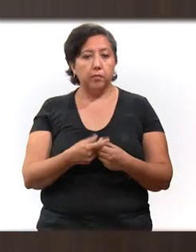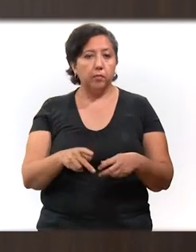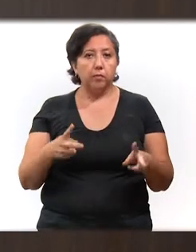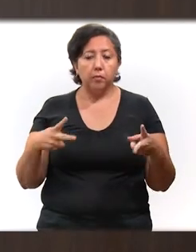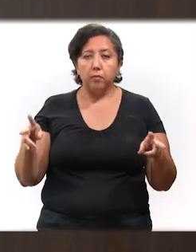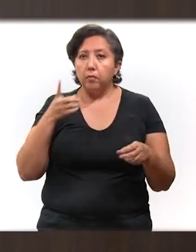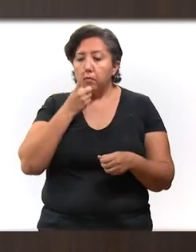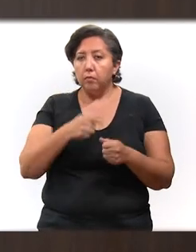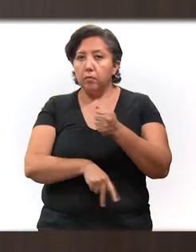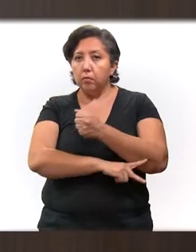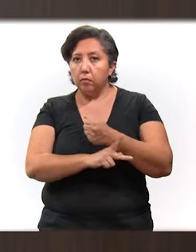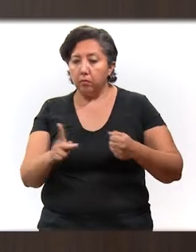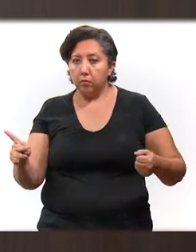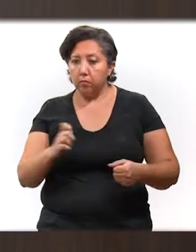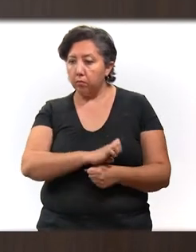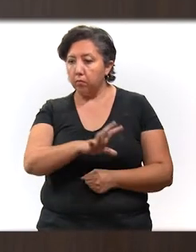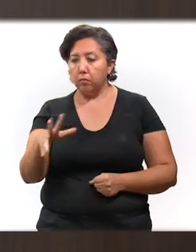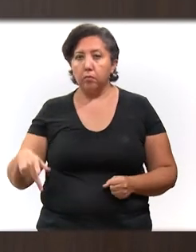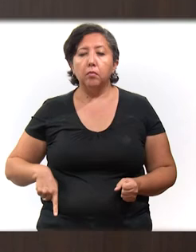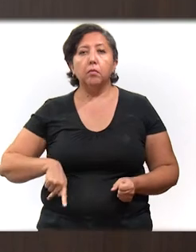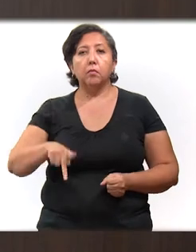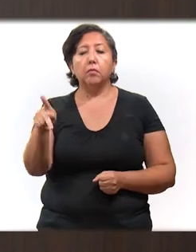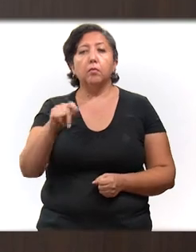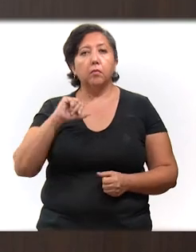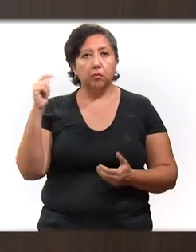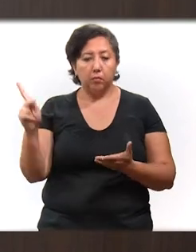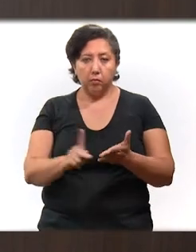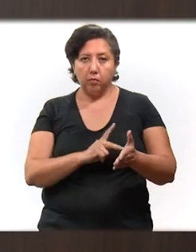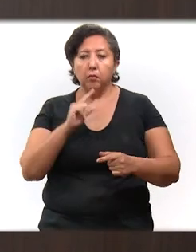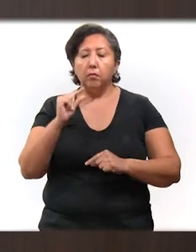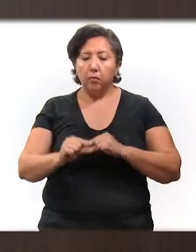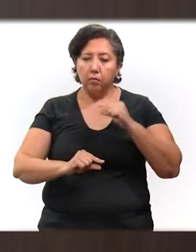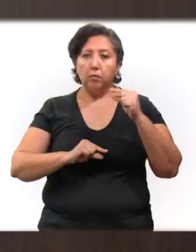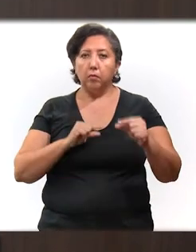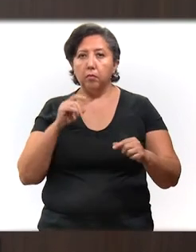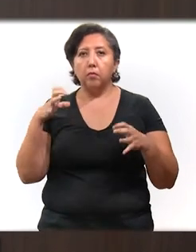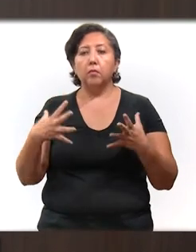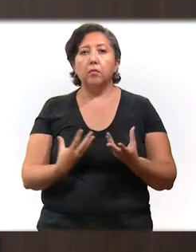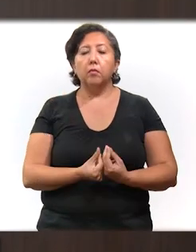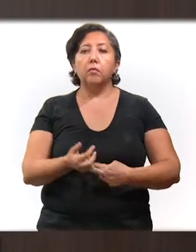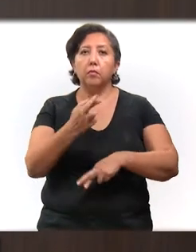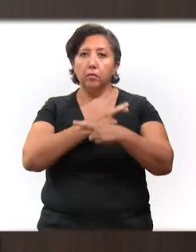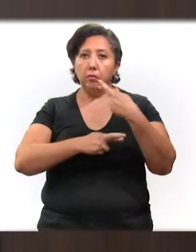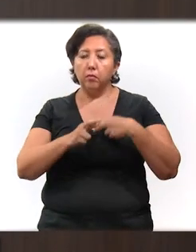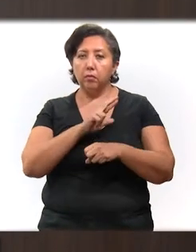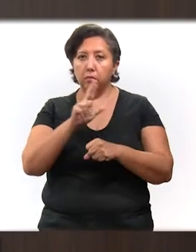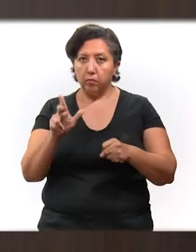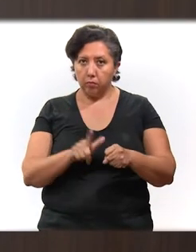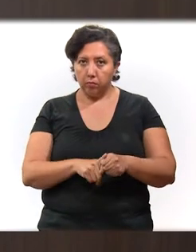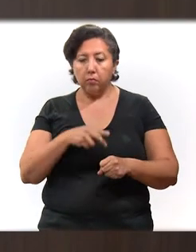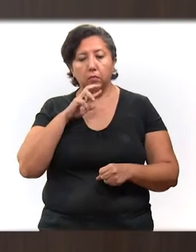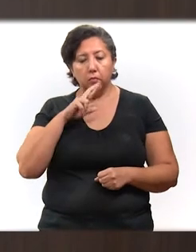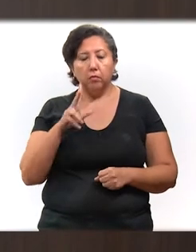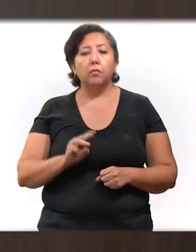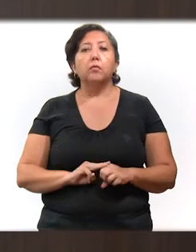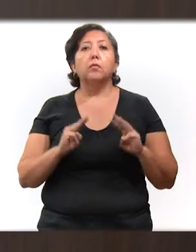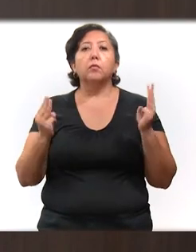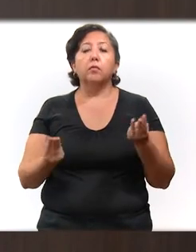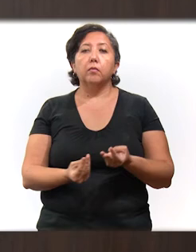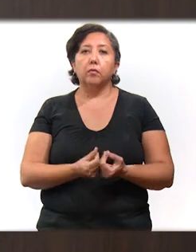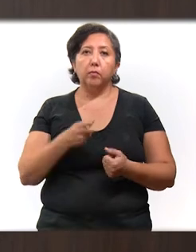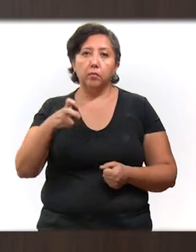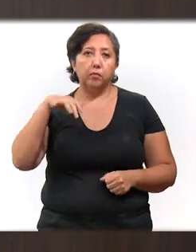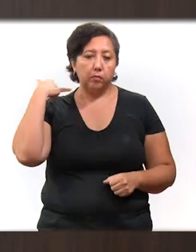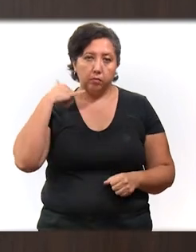los comercios, en las playas y en los espacios públicos. De nueva cuenta, poco a poco, estamos regresando a la normalidad de la mejor manera